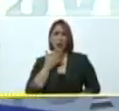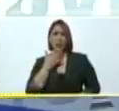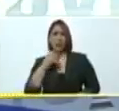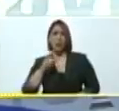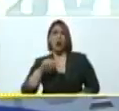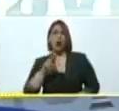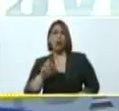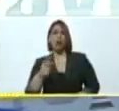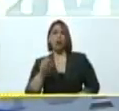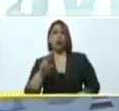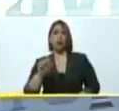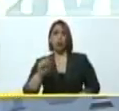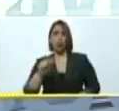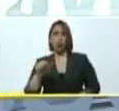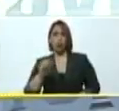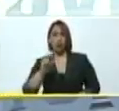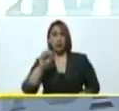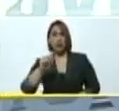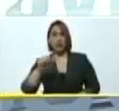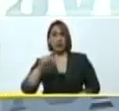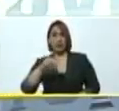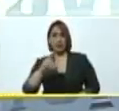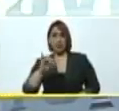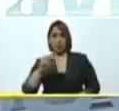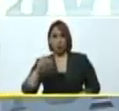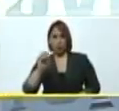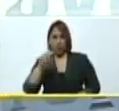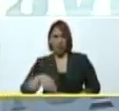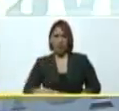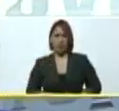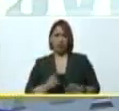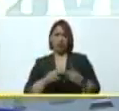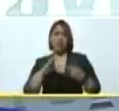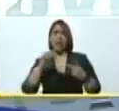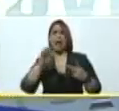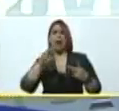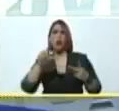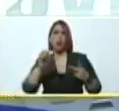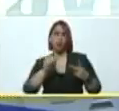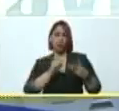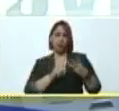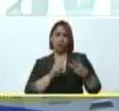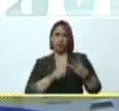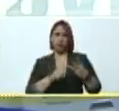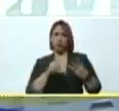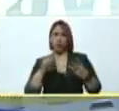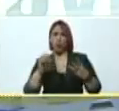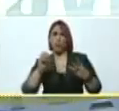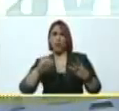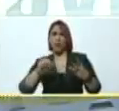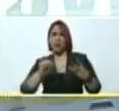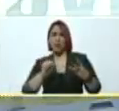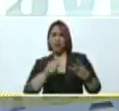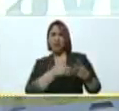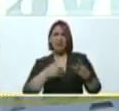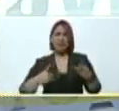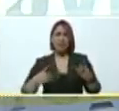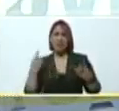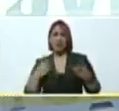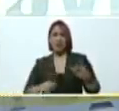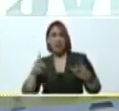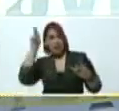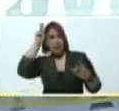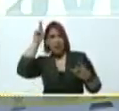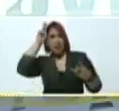César Sandino, un Carlos Fonseca Amador, un Tomás Borges, quisieran tener un Tupac Katari,